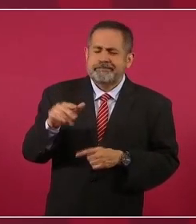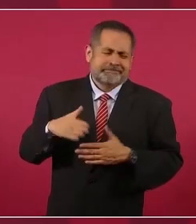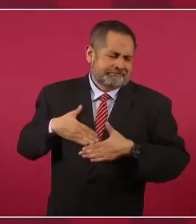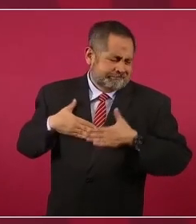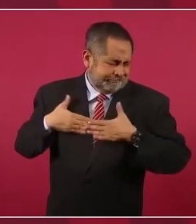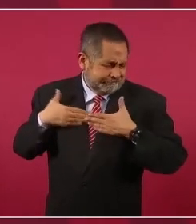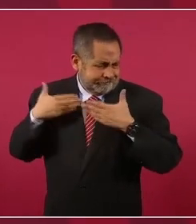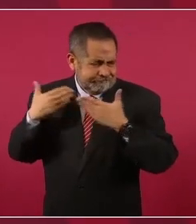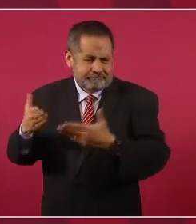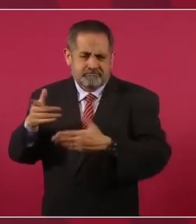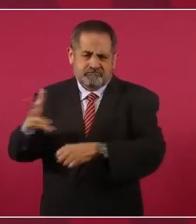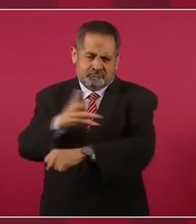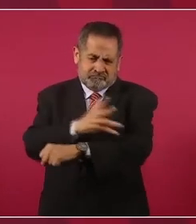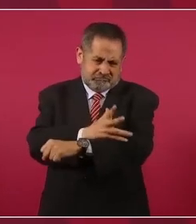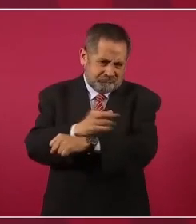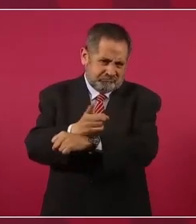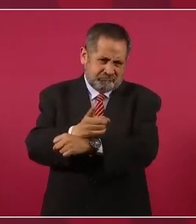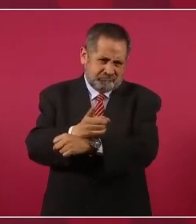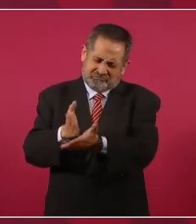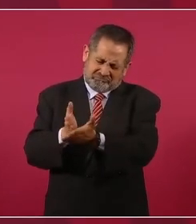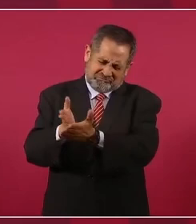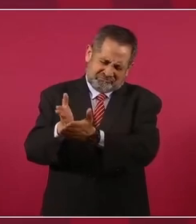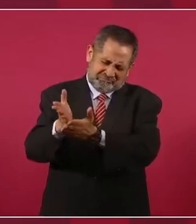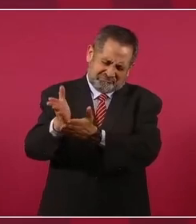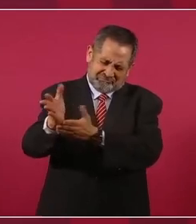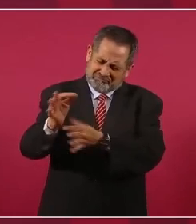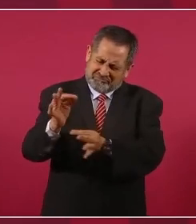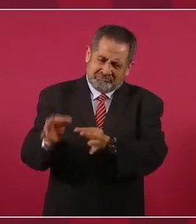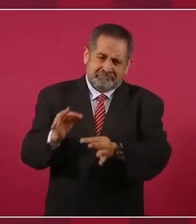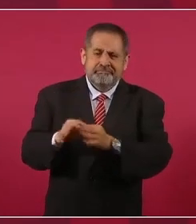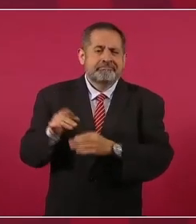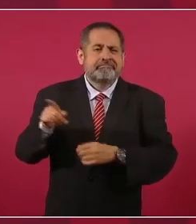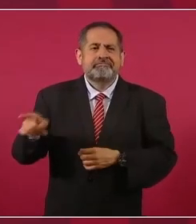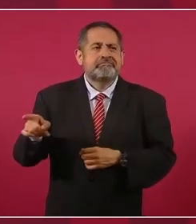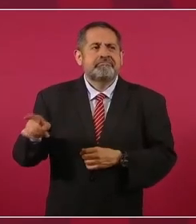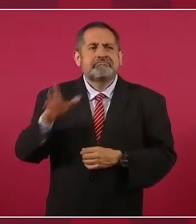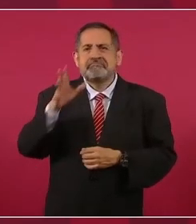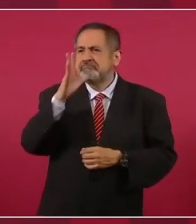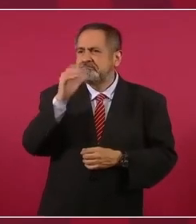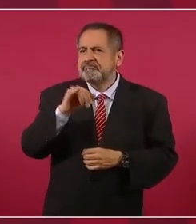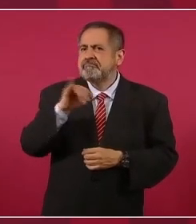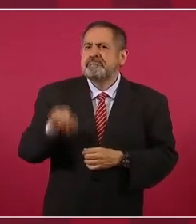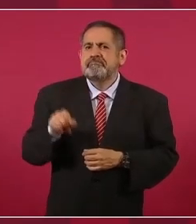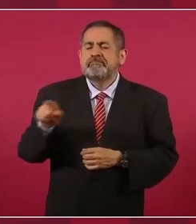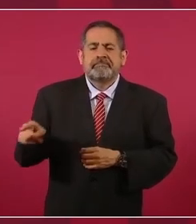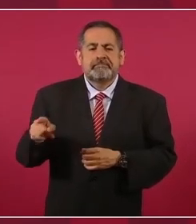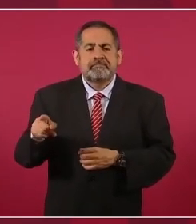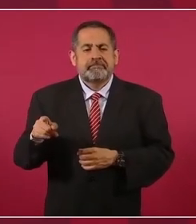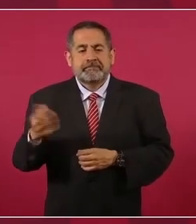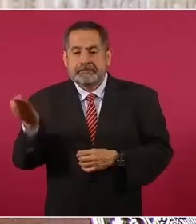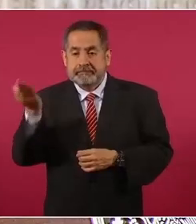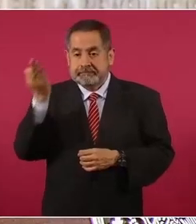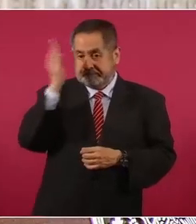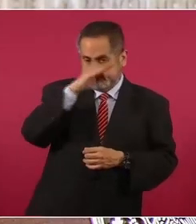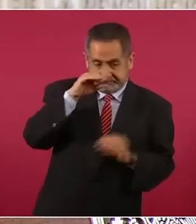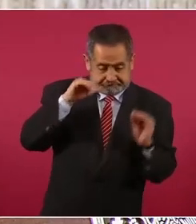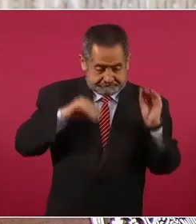recto, incapaz de falsear